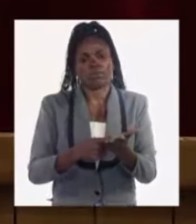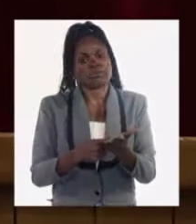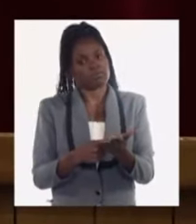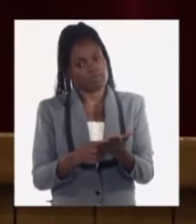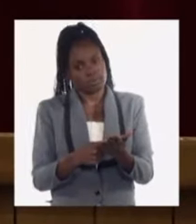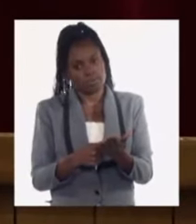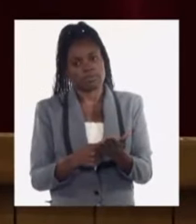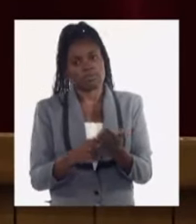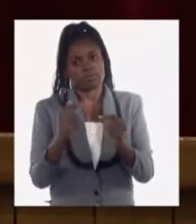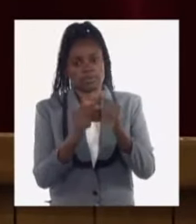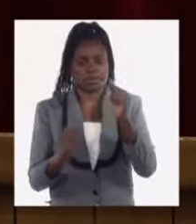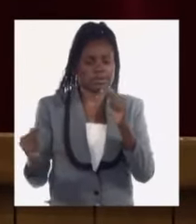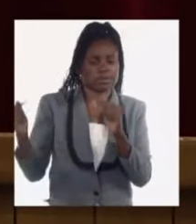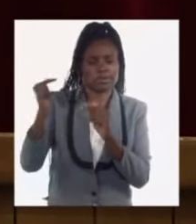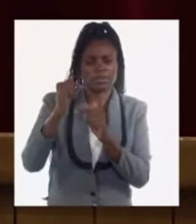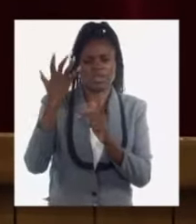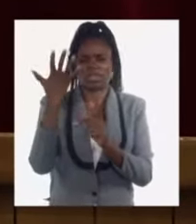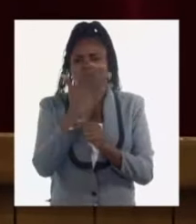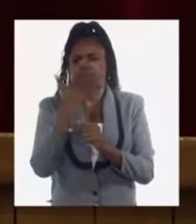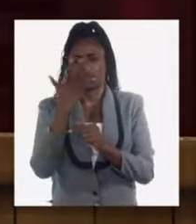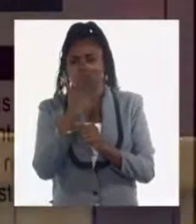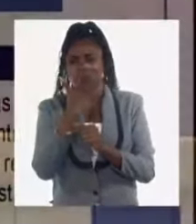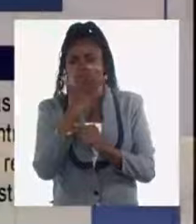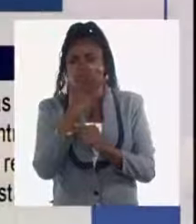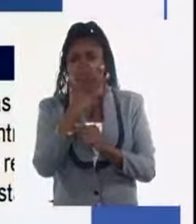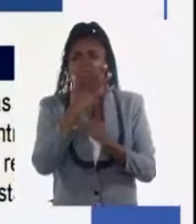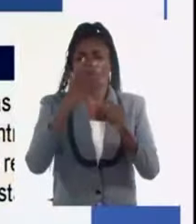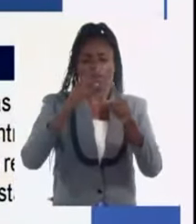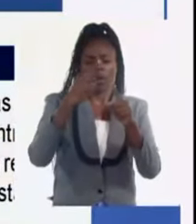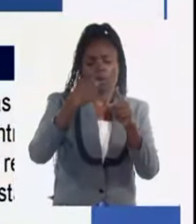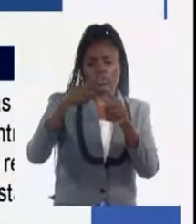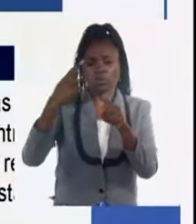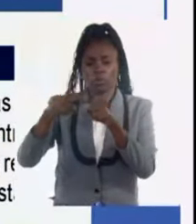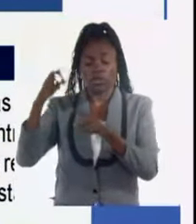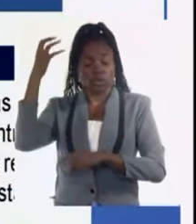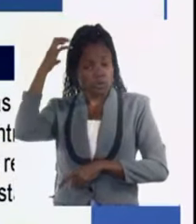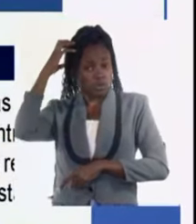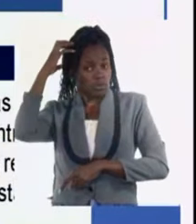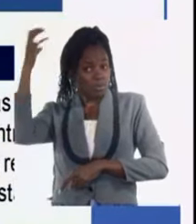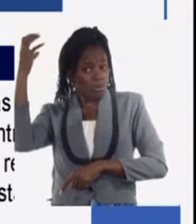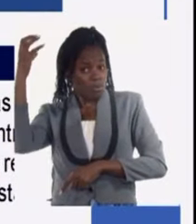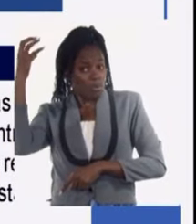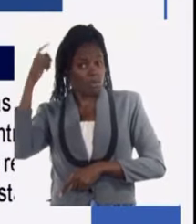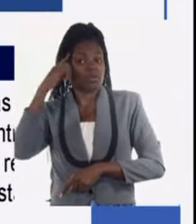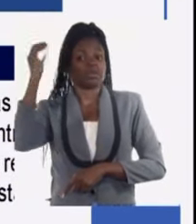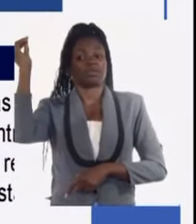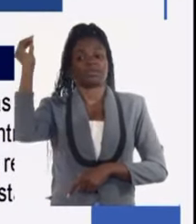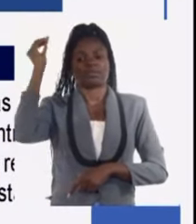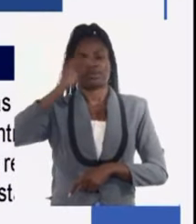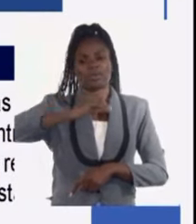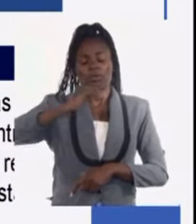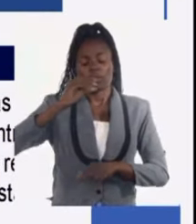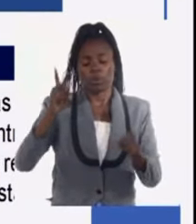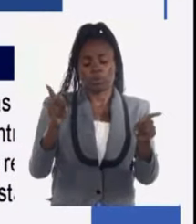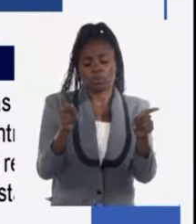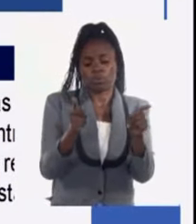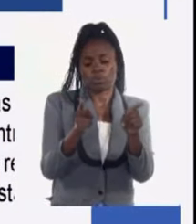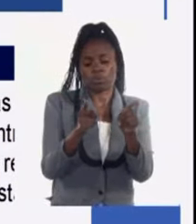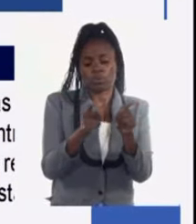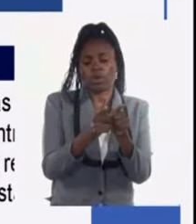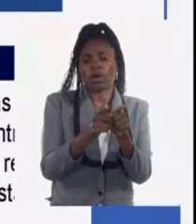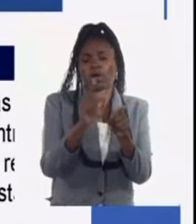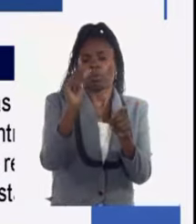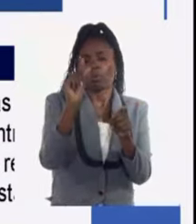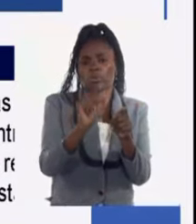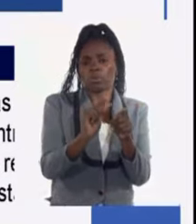expresa principalmente por la contracción de las ofertas en el sector estatal, que sabemos que ha ido disminuyendo el nivel de oferta en el